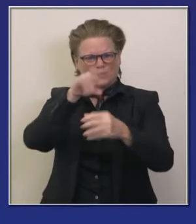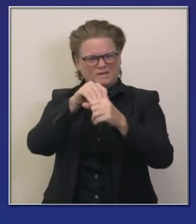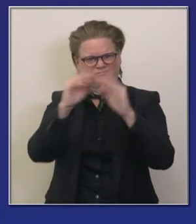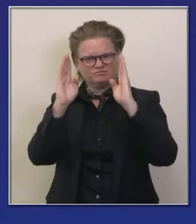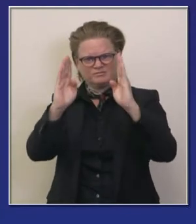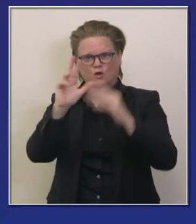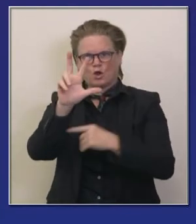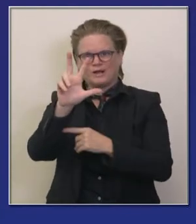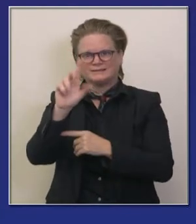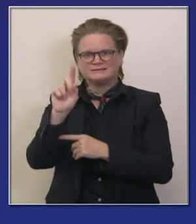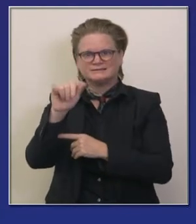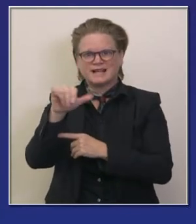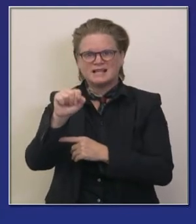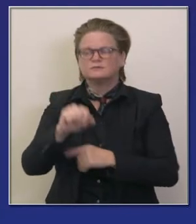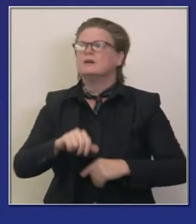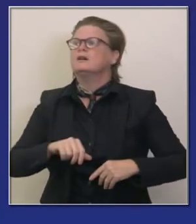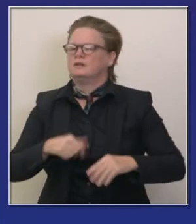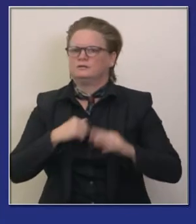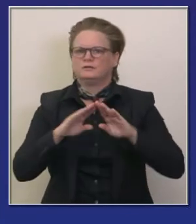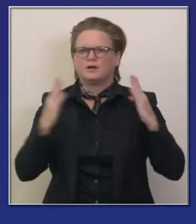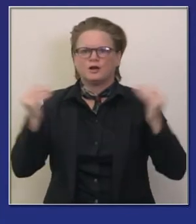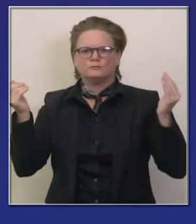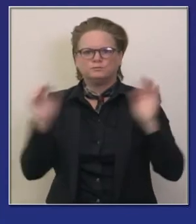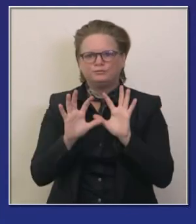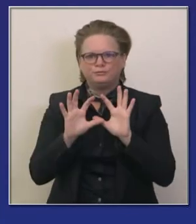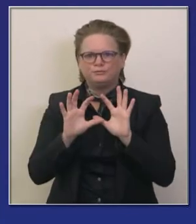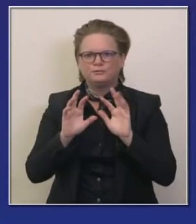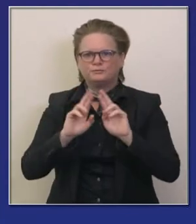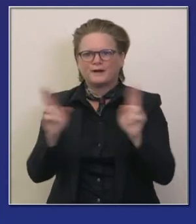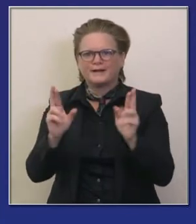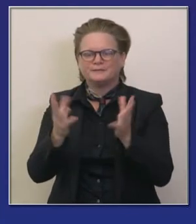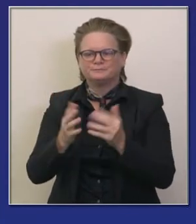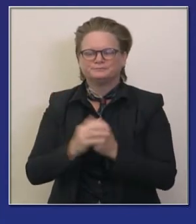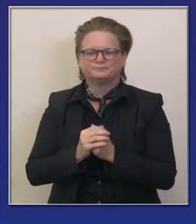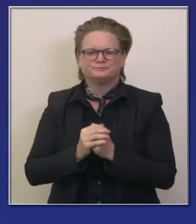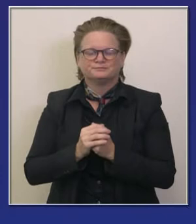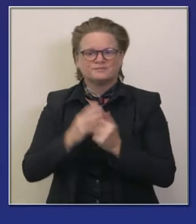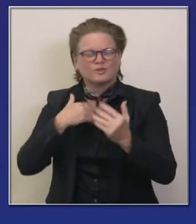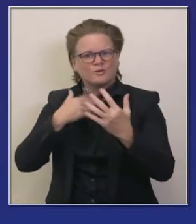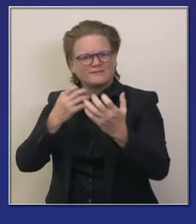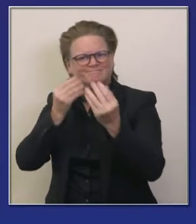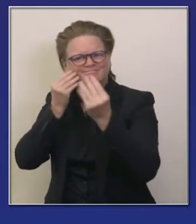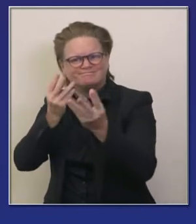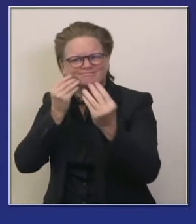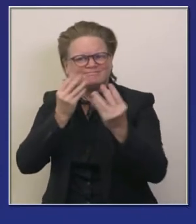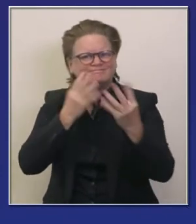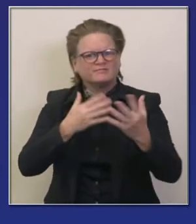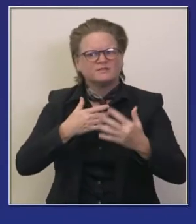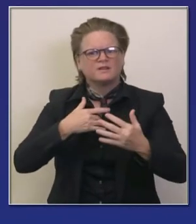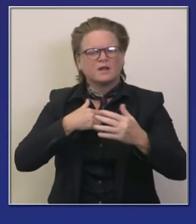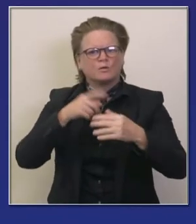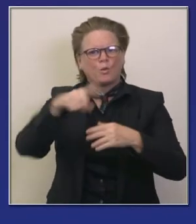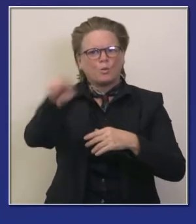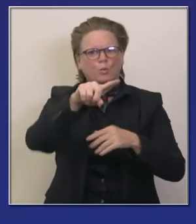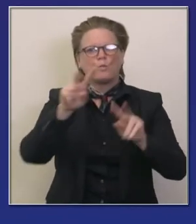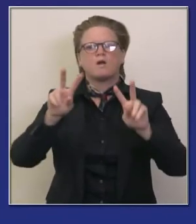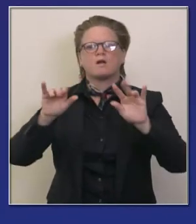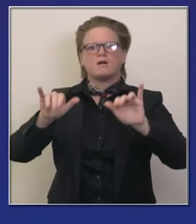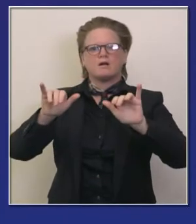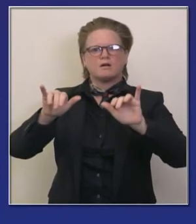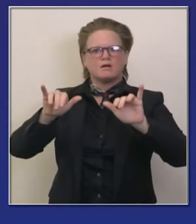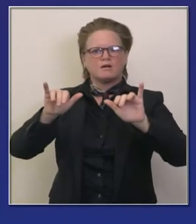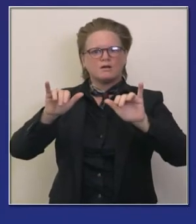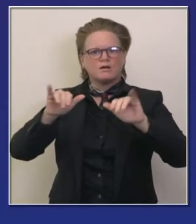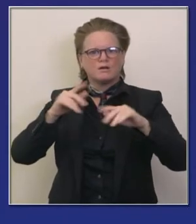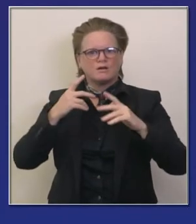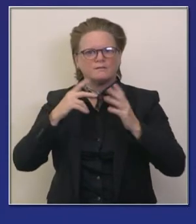aquí con esa transparencia pueden ver la disponibilidad de las camas en sus regiones por eso mantenemos la transparencia en pantalla